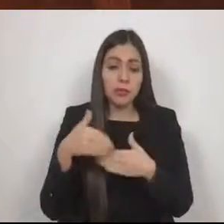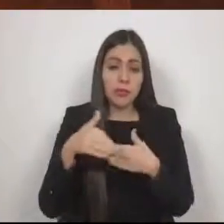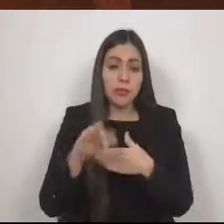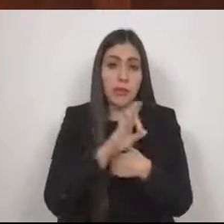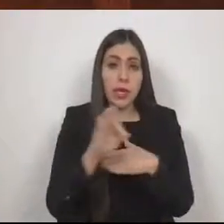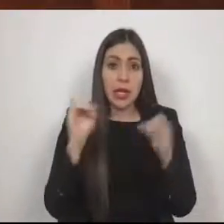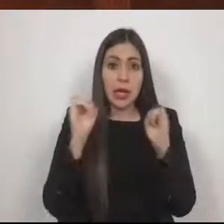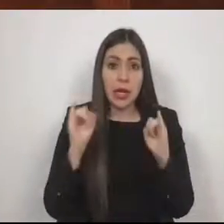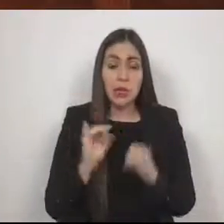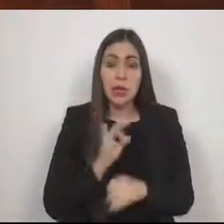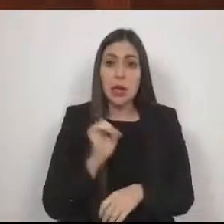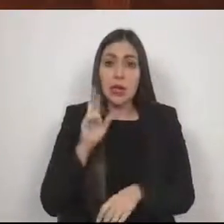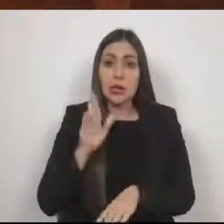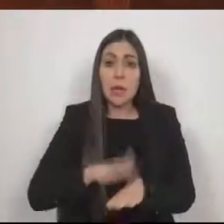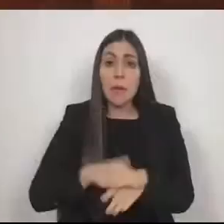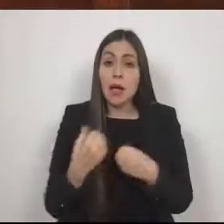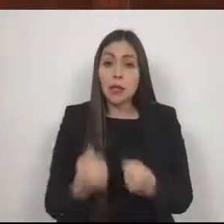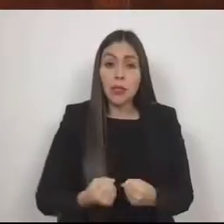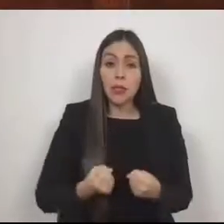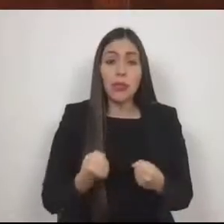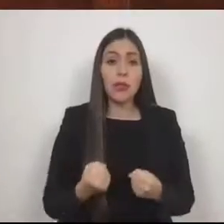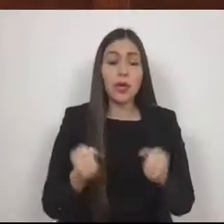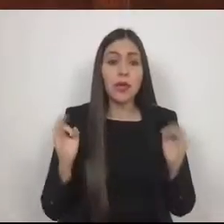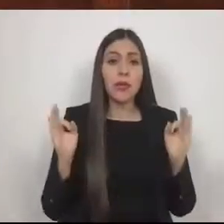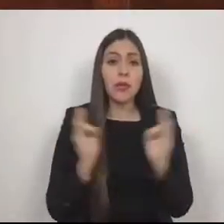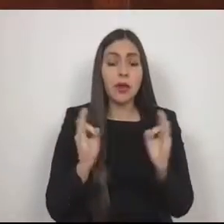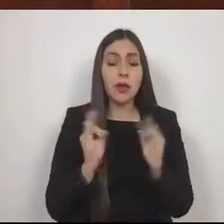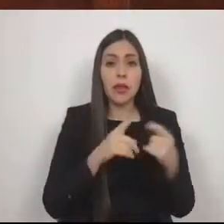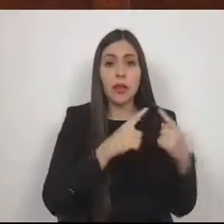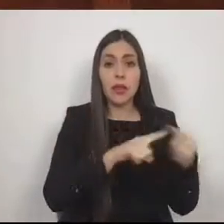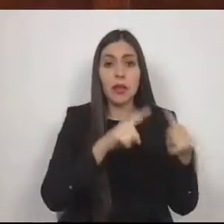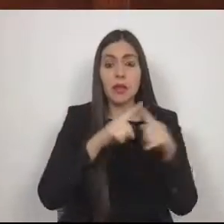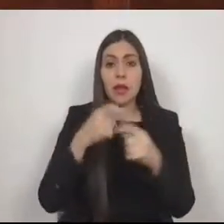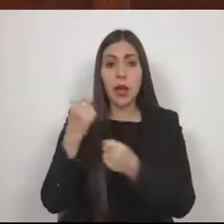para buena parte de las entidades federativas.